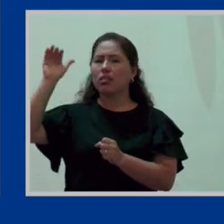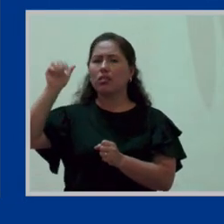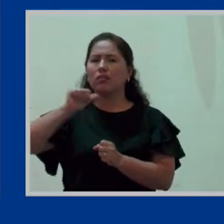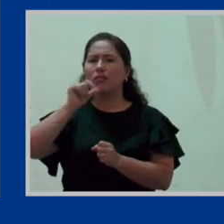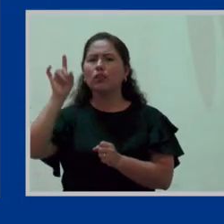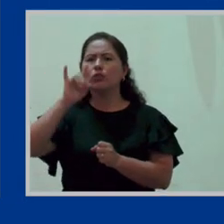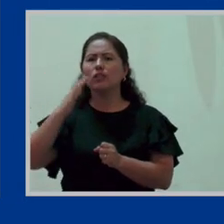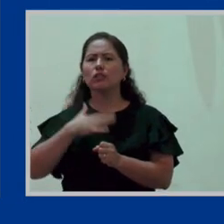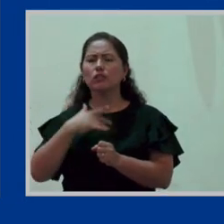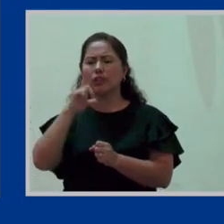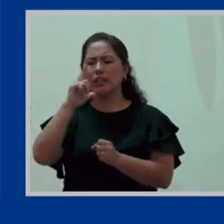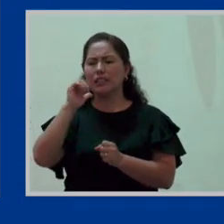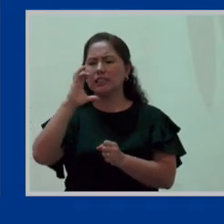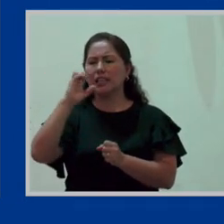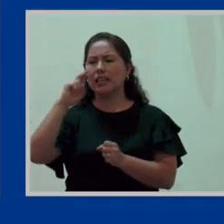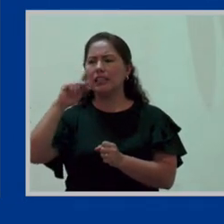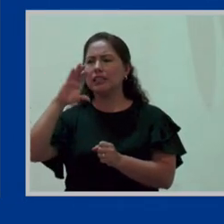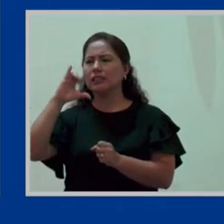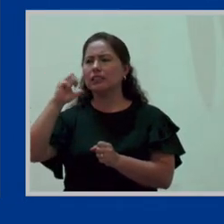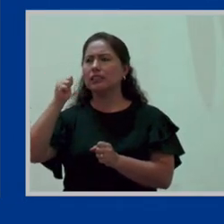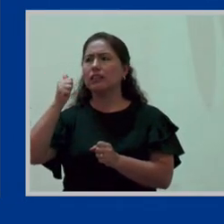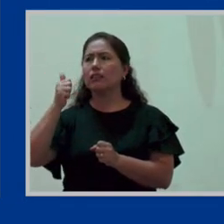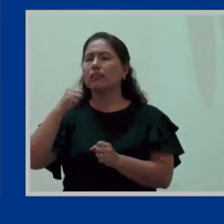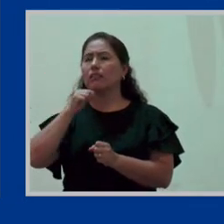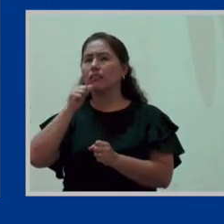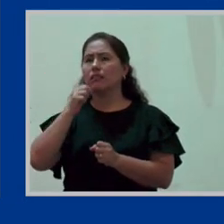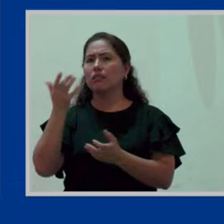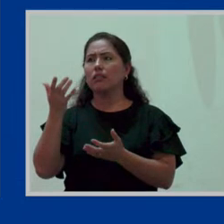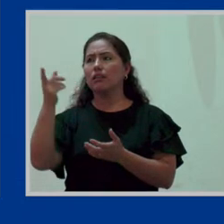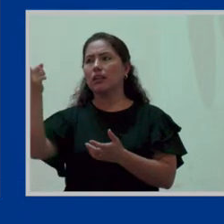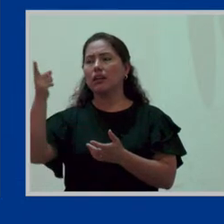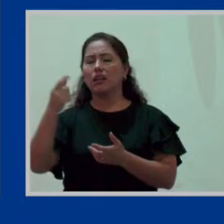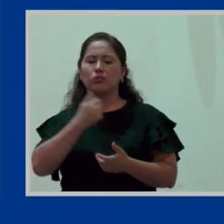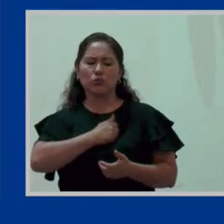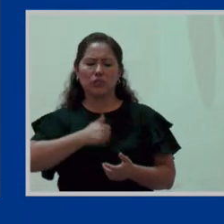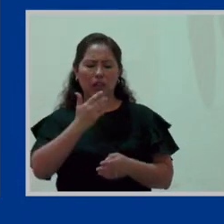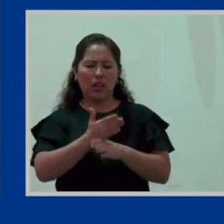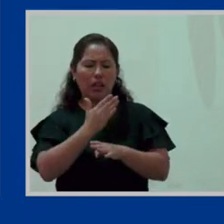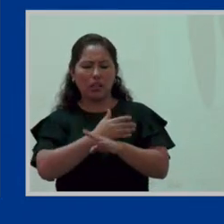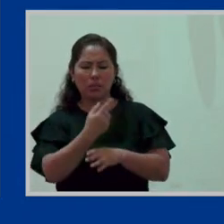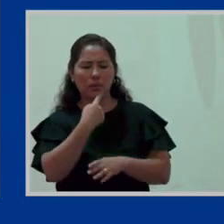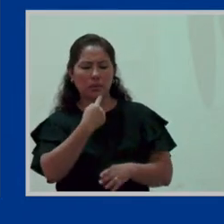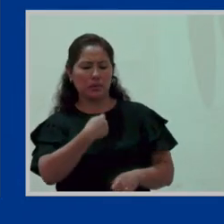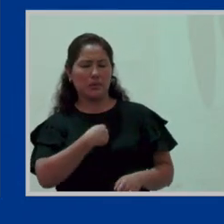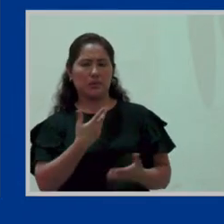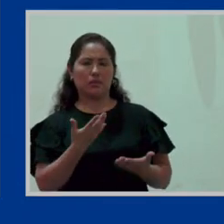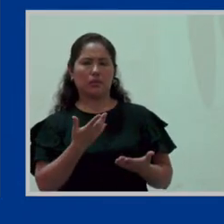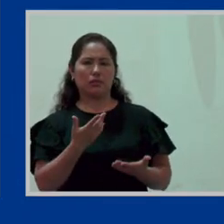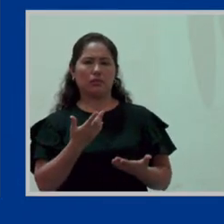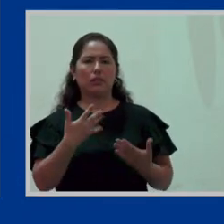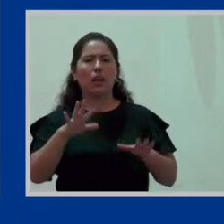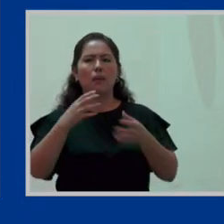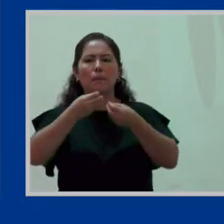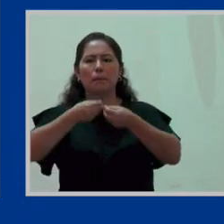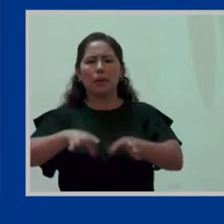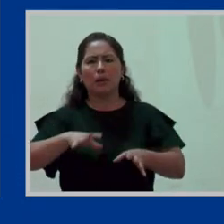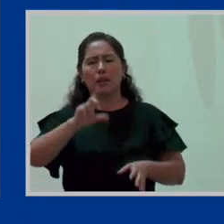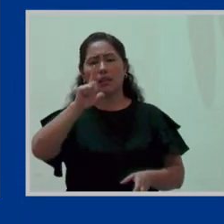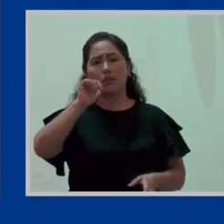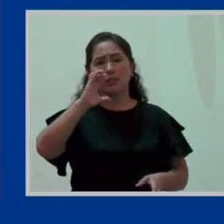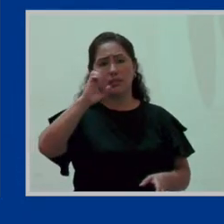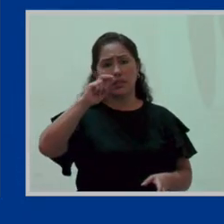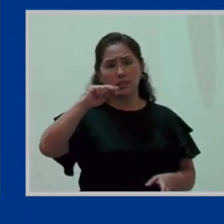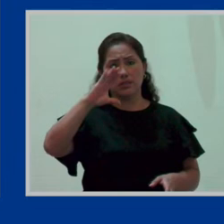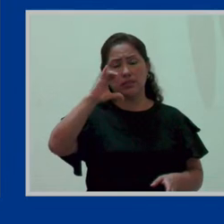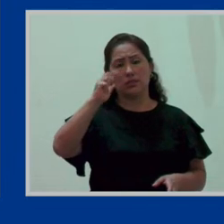hacer uso de la licencia, va a estar impedida de utilizar la licencia. Cuestión que no sucede con el descanso por maternidad. El